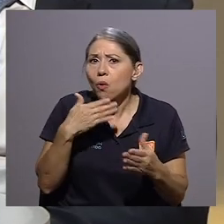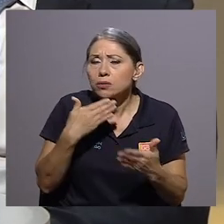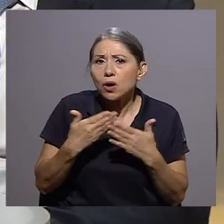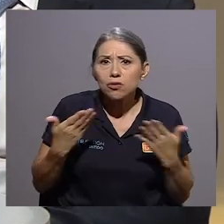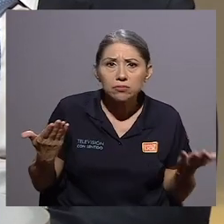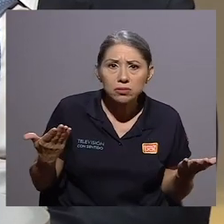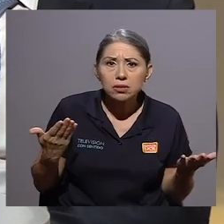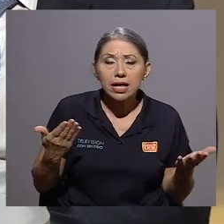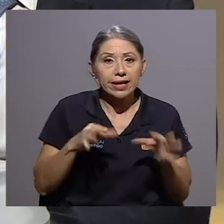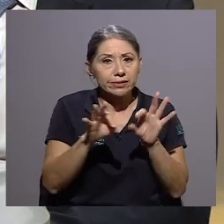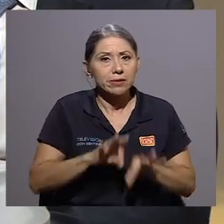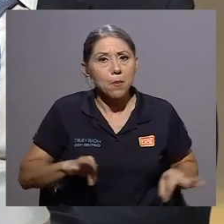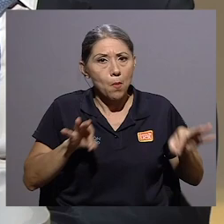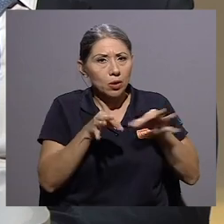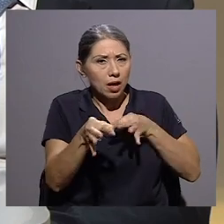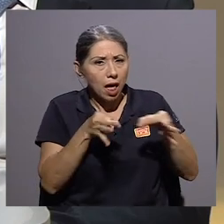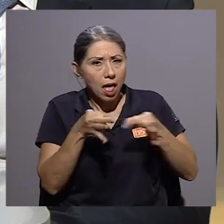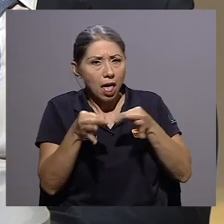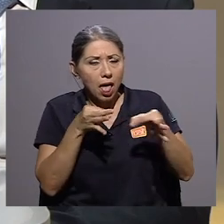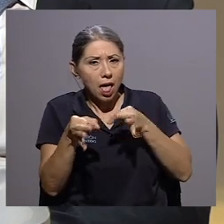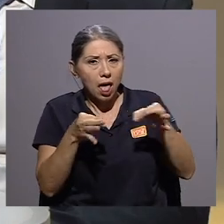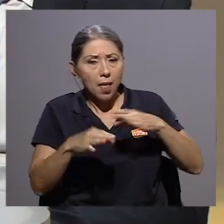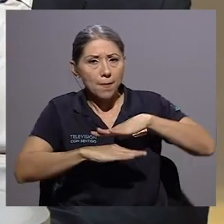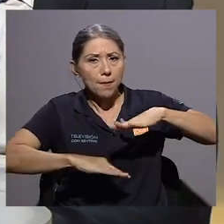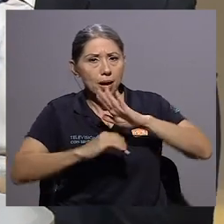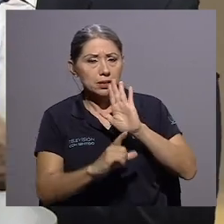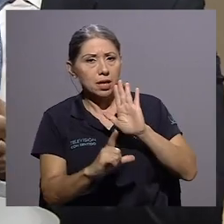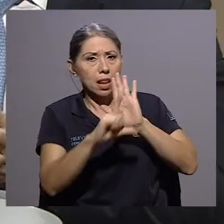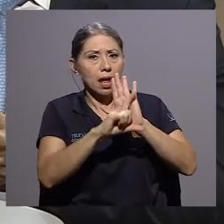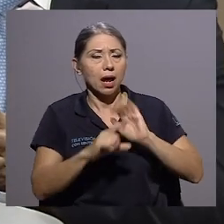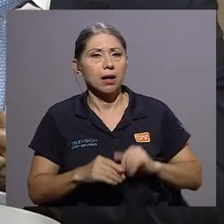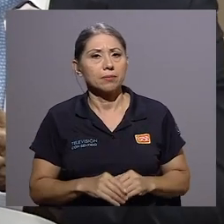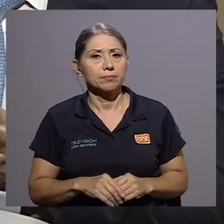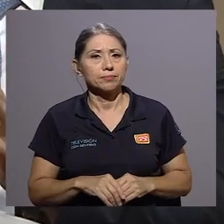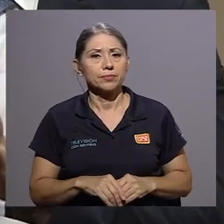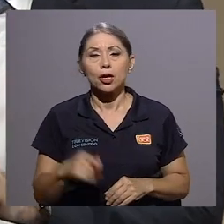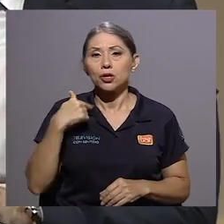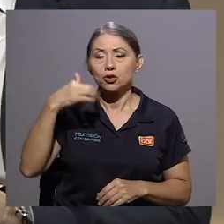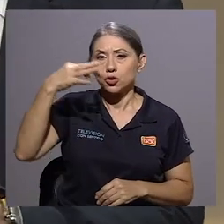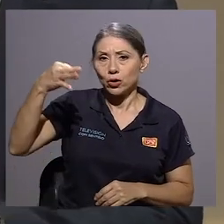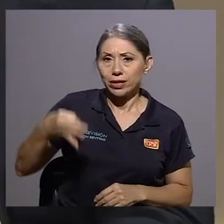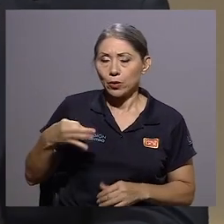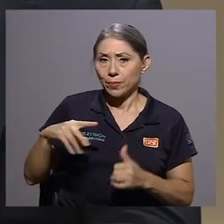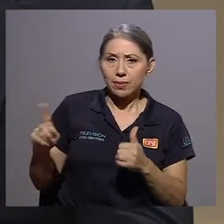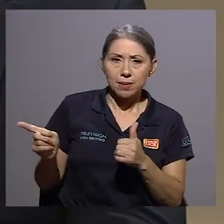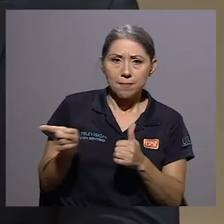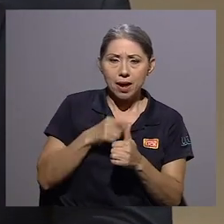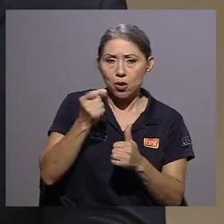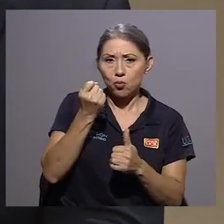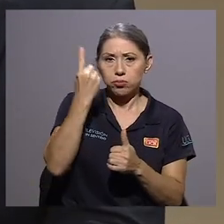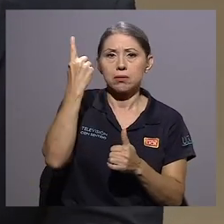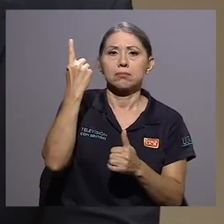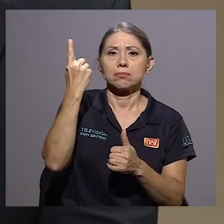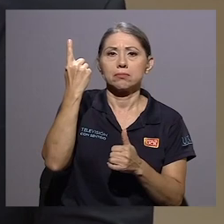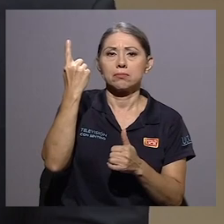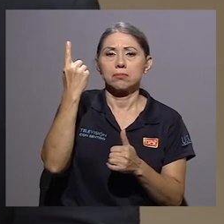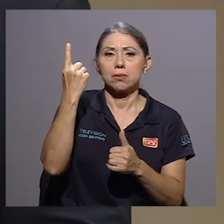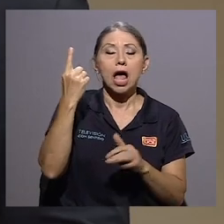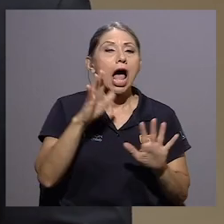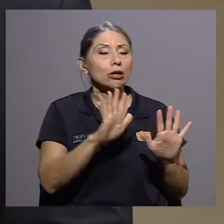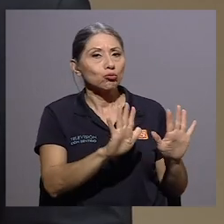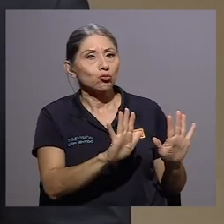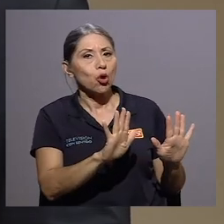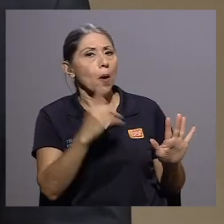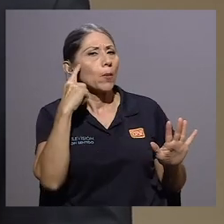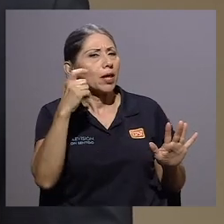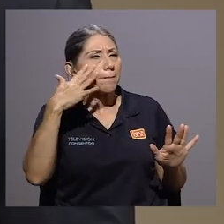esa explicación desde el punto de vista jurídico. Yo creo que lo primero que debemos de comprender, empezando con la... Y